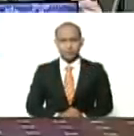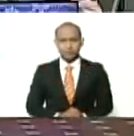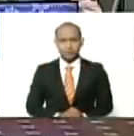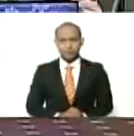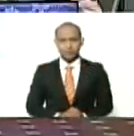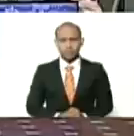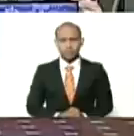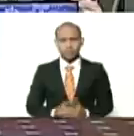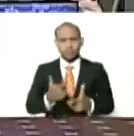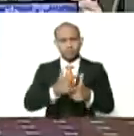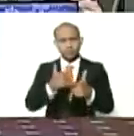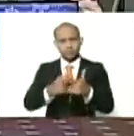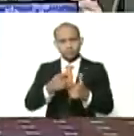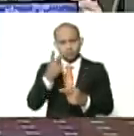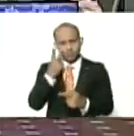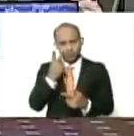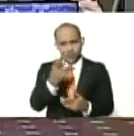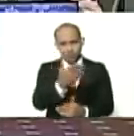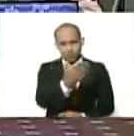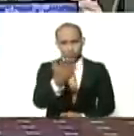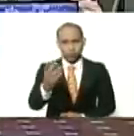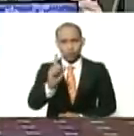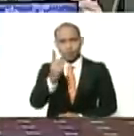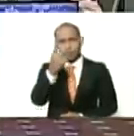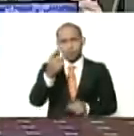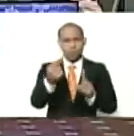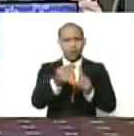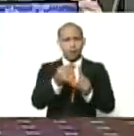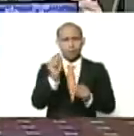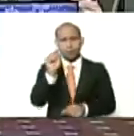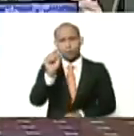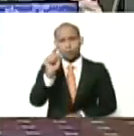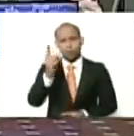entonces fíjense ustedes, primer punto de cuenta,